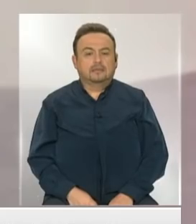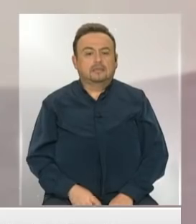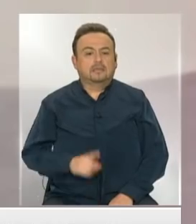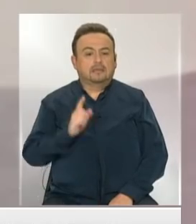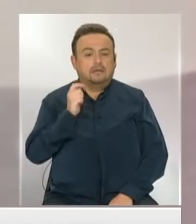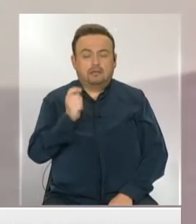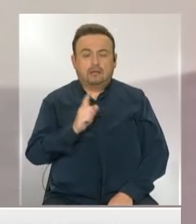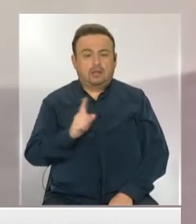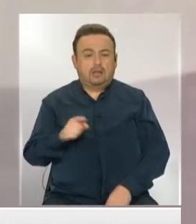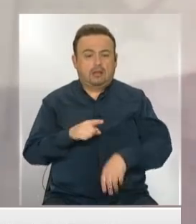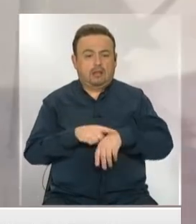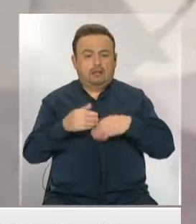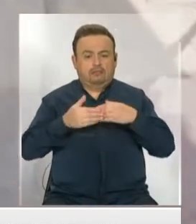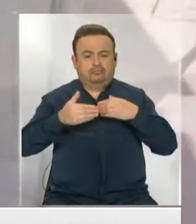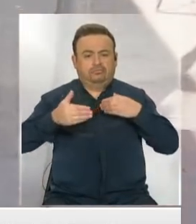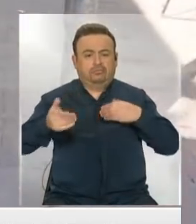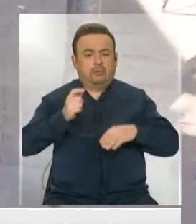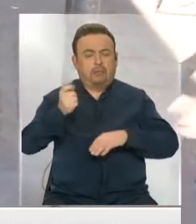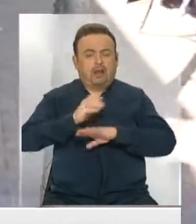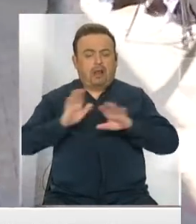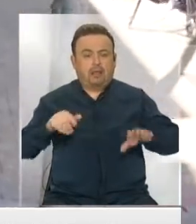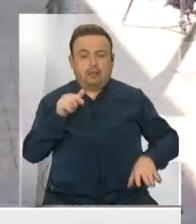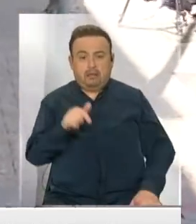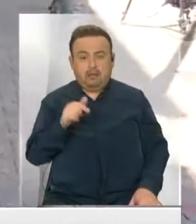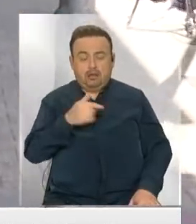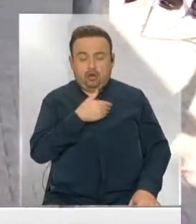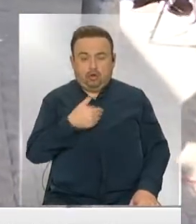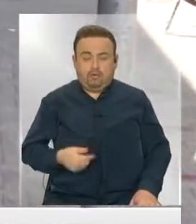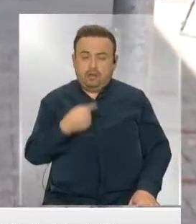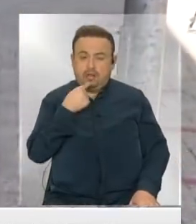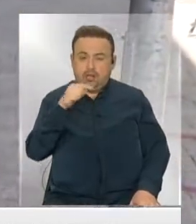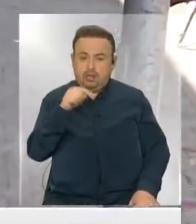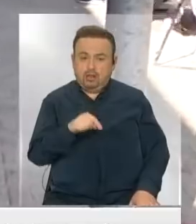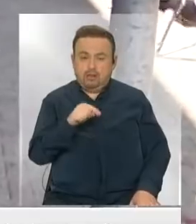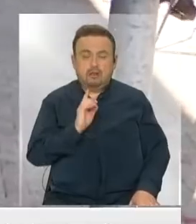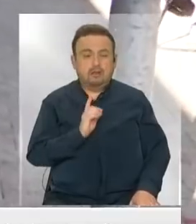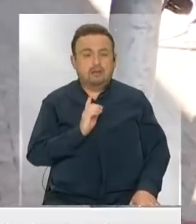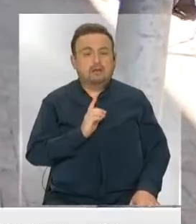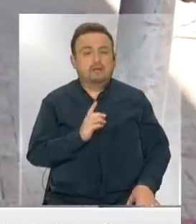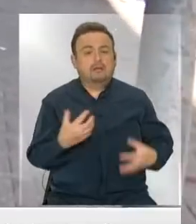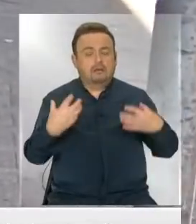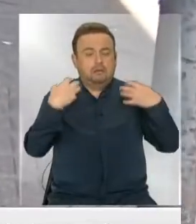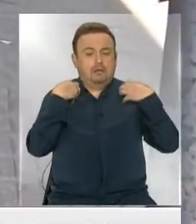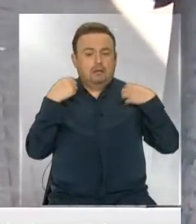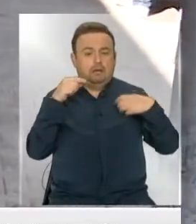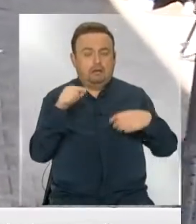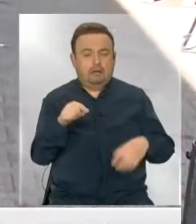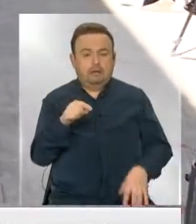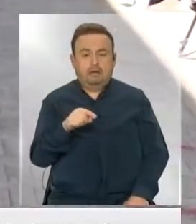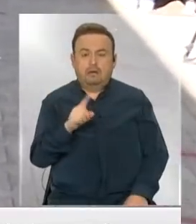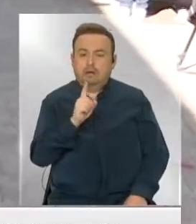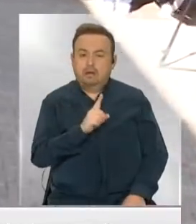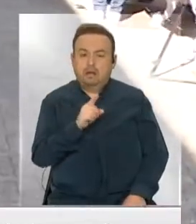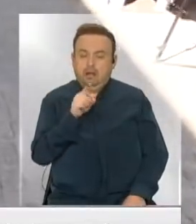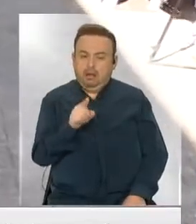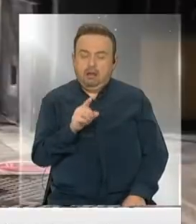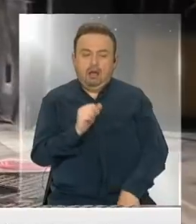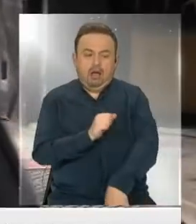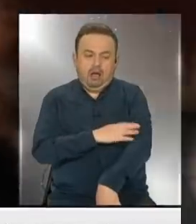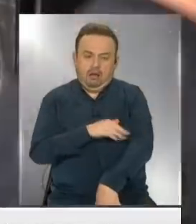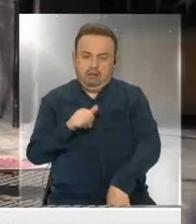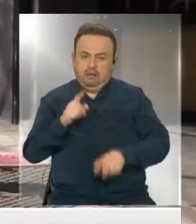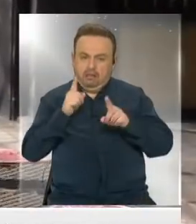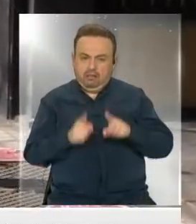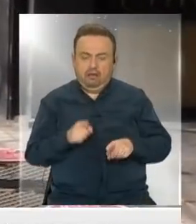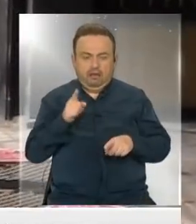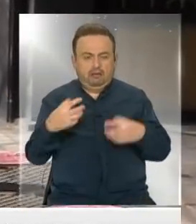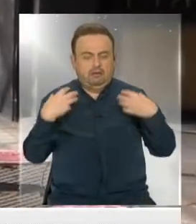no pago por un periodo largo de tiempo. Sin embargo, desde el gobierno insiste en que esta es una responsabilidad ineludible de las administradoras de